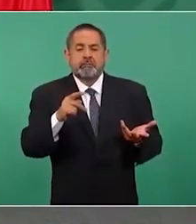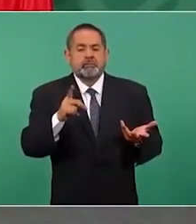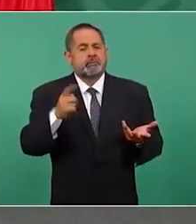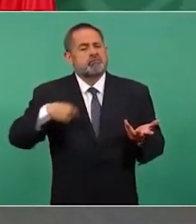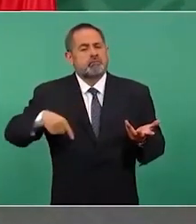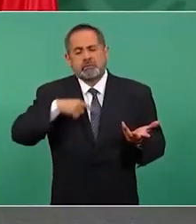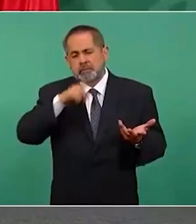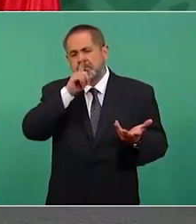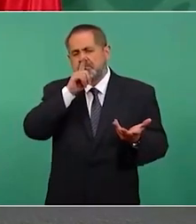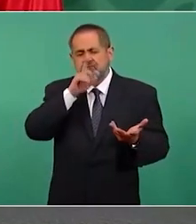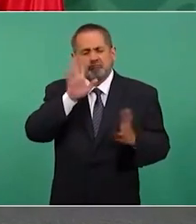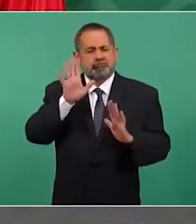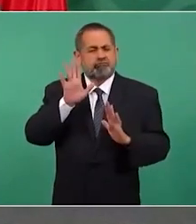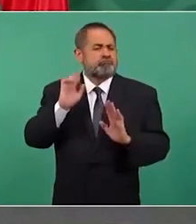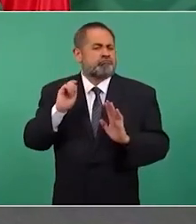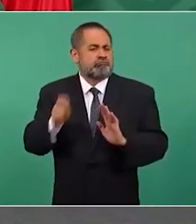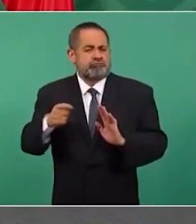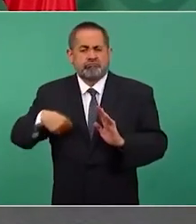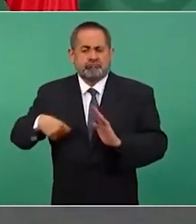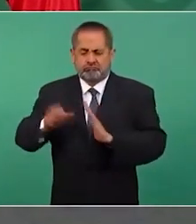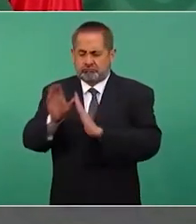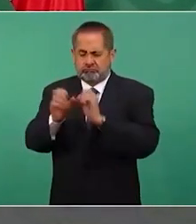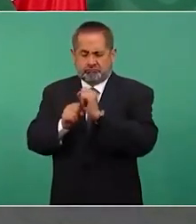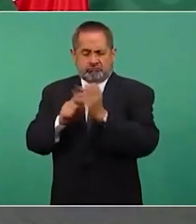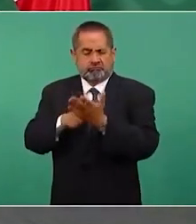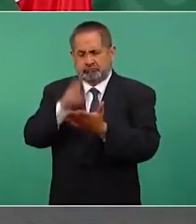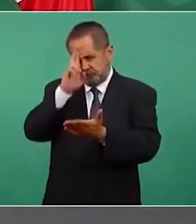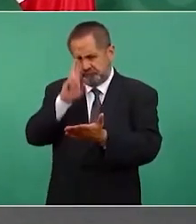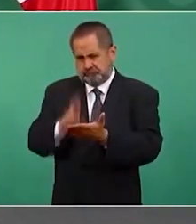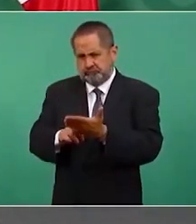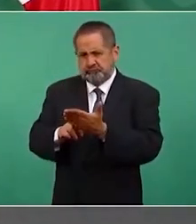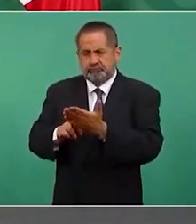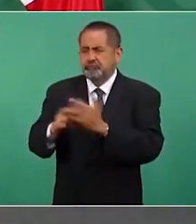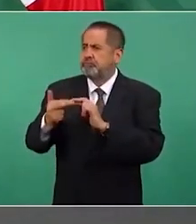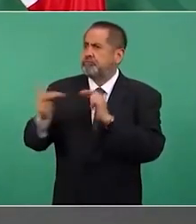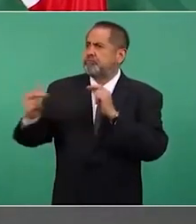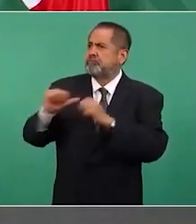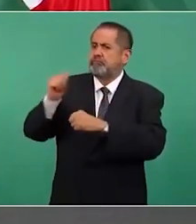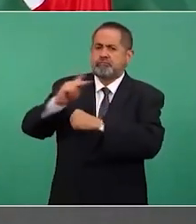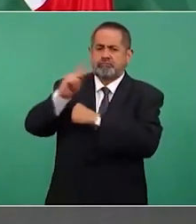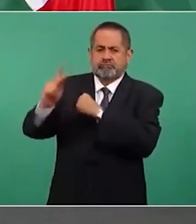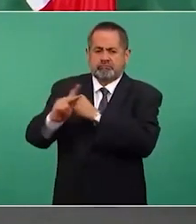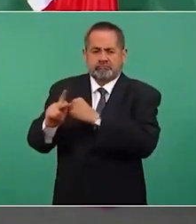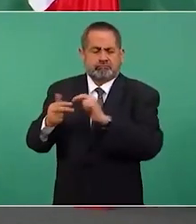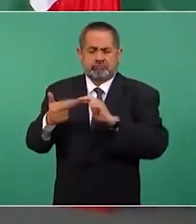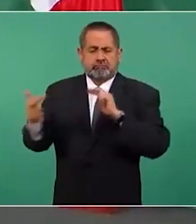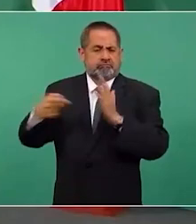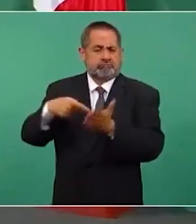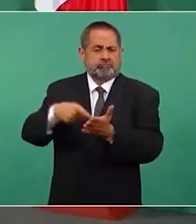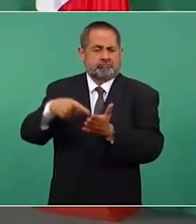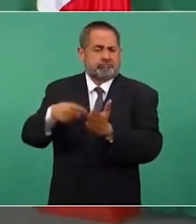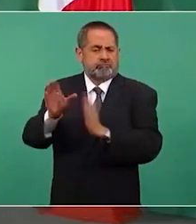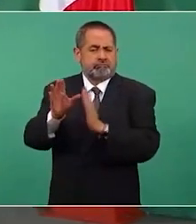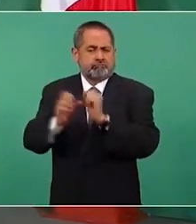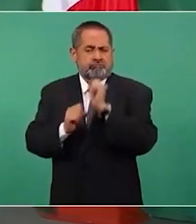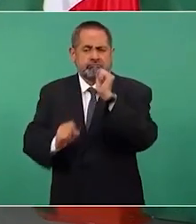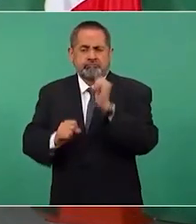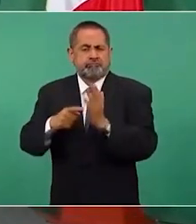ajustamos a los principios de política exterior que establece nuestra constitución